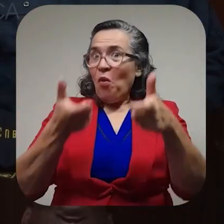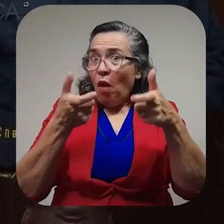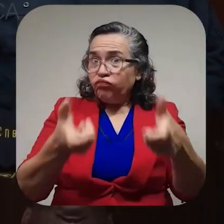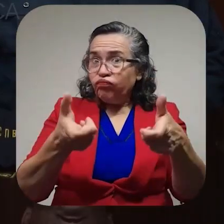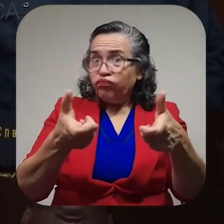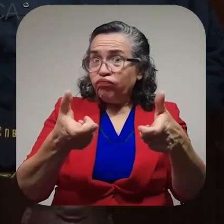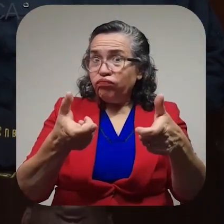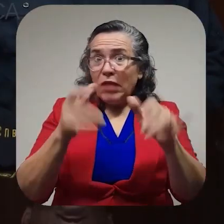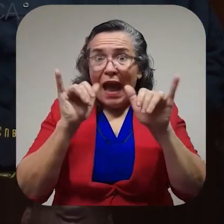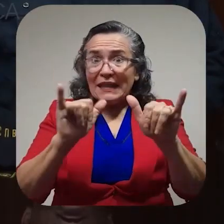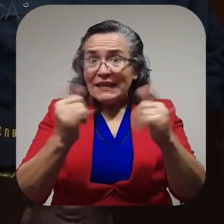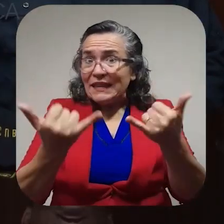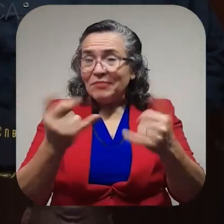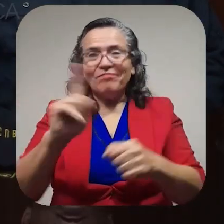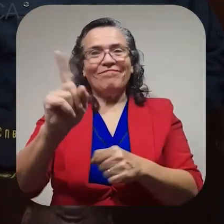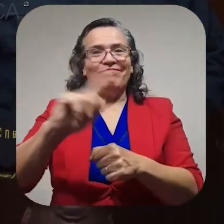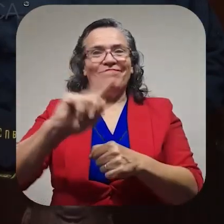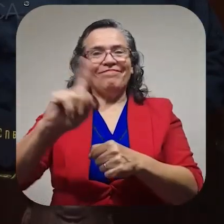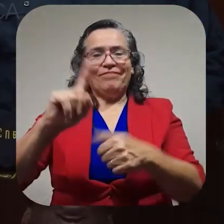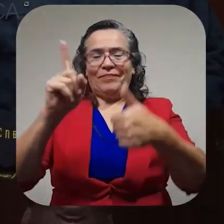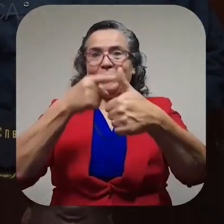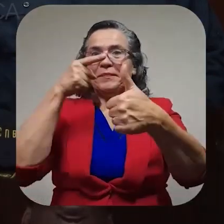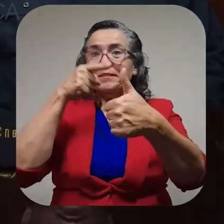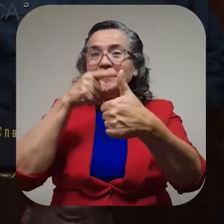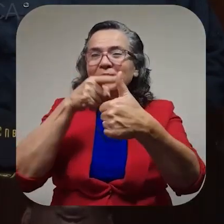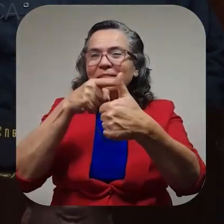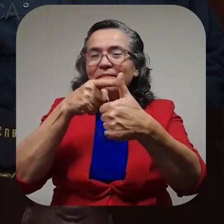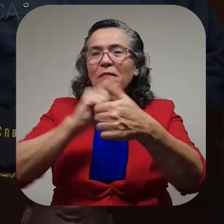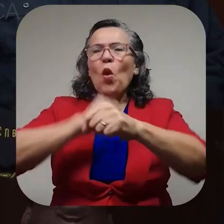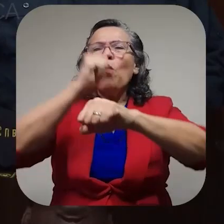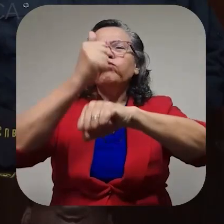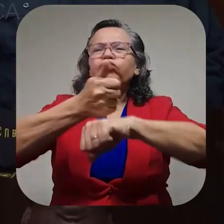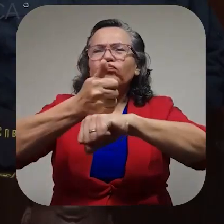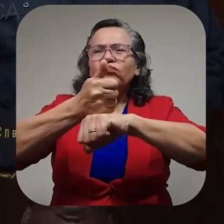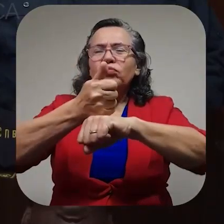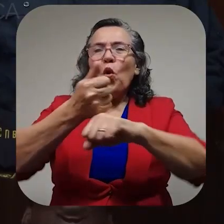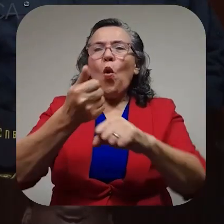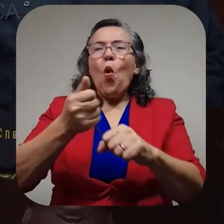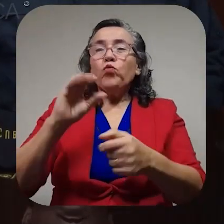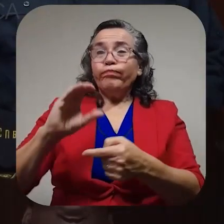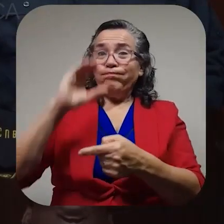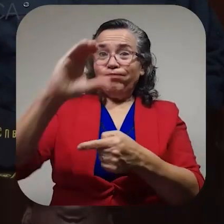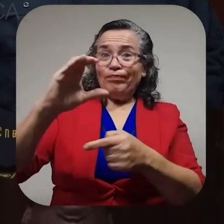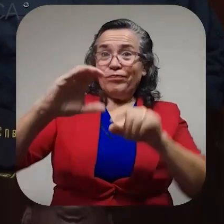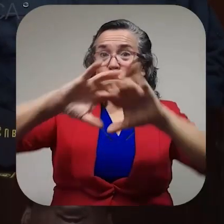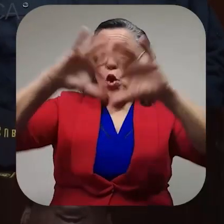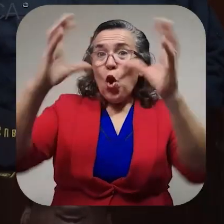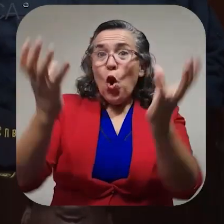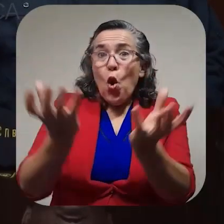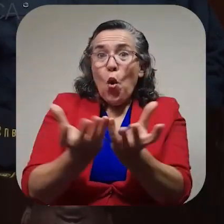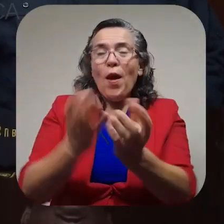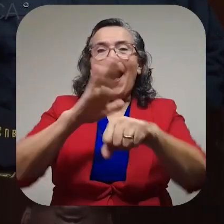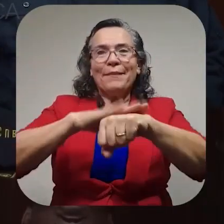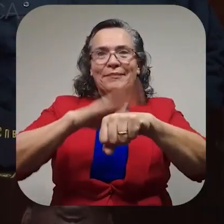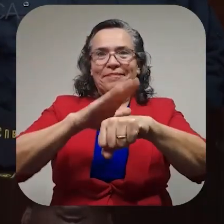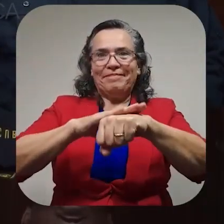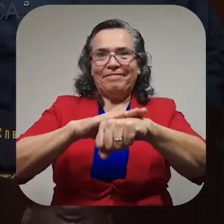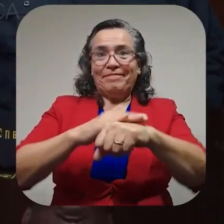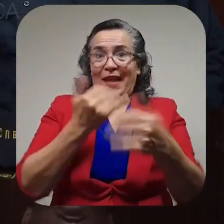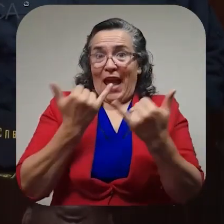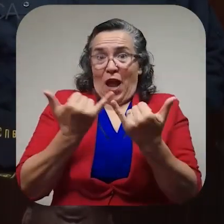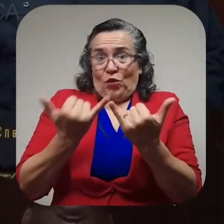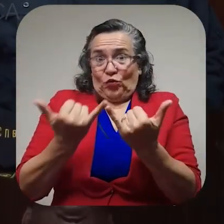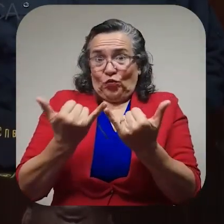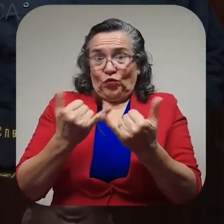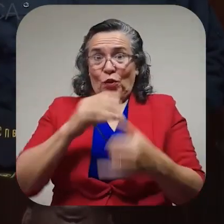afortunadamente no es así. En primera instancia se formuló un salario global que permitirá